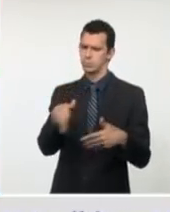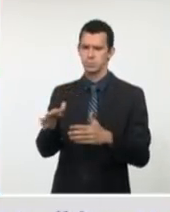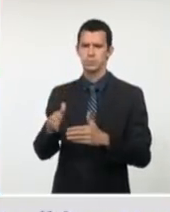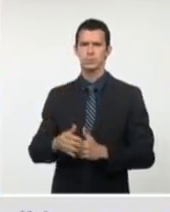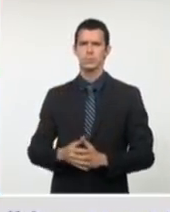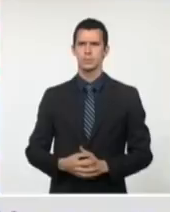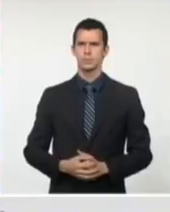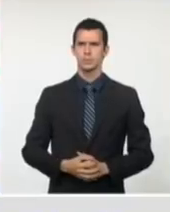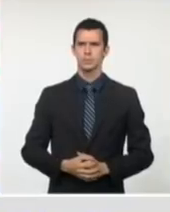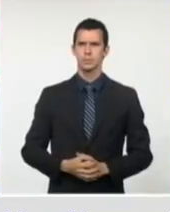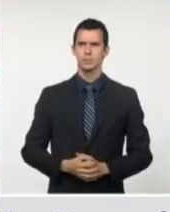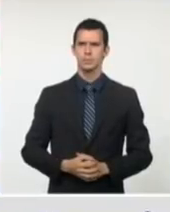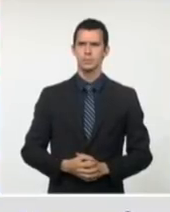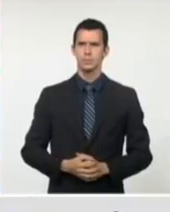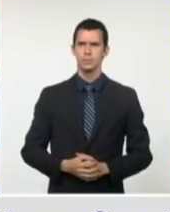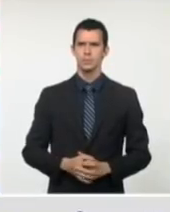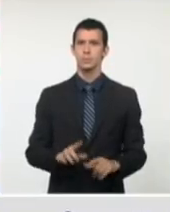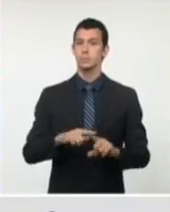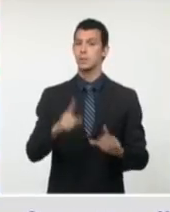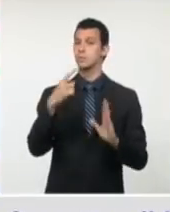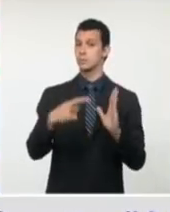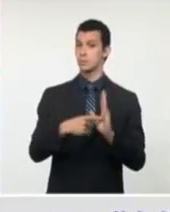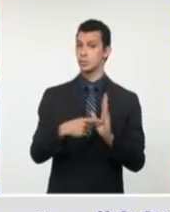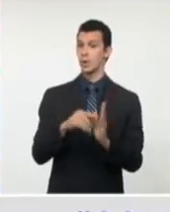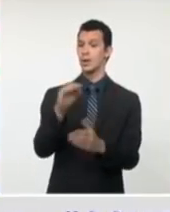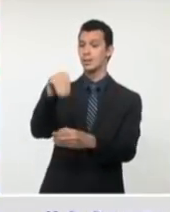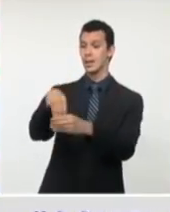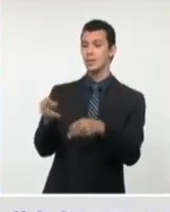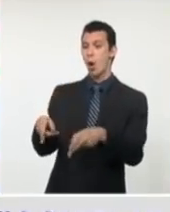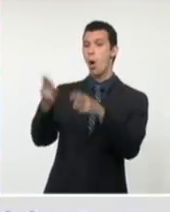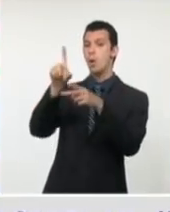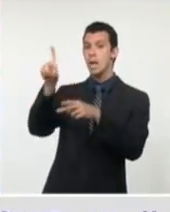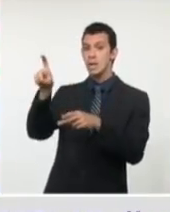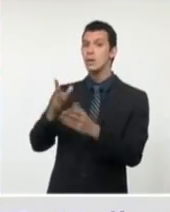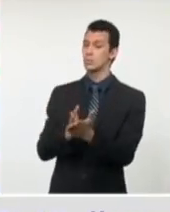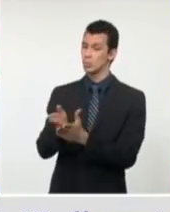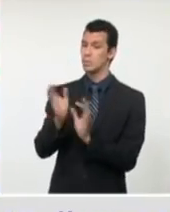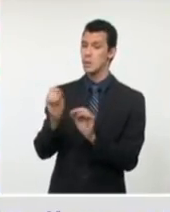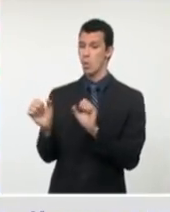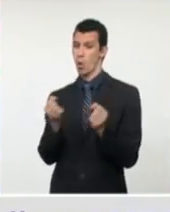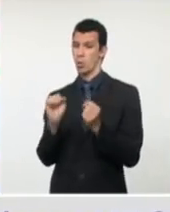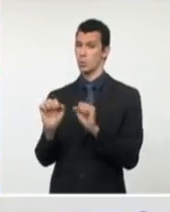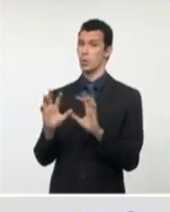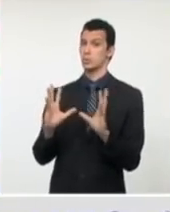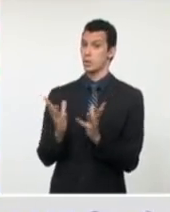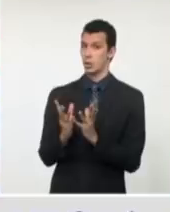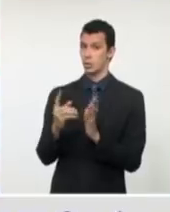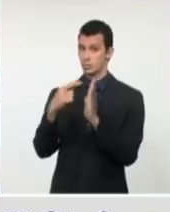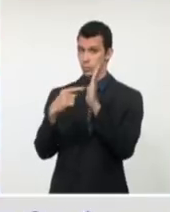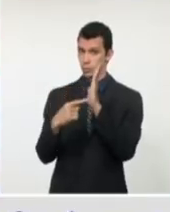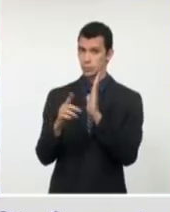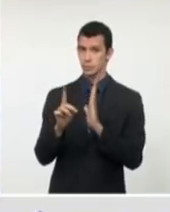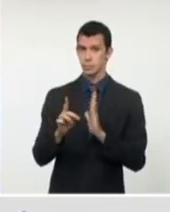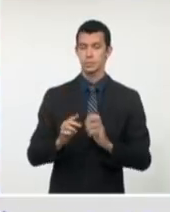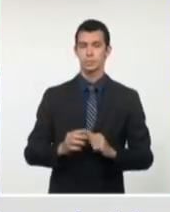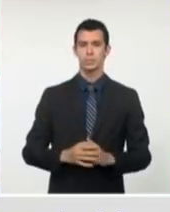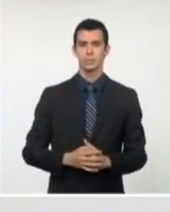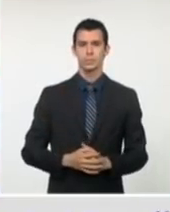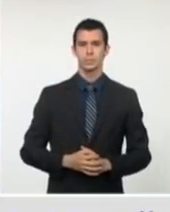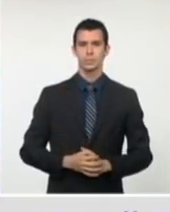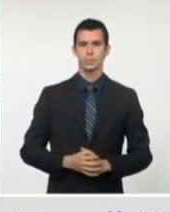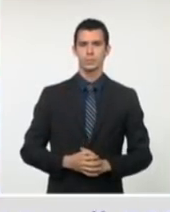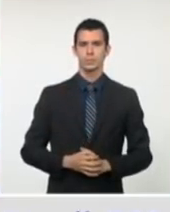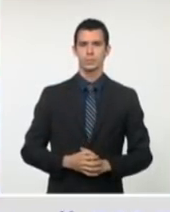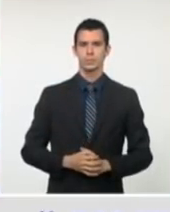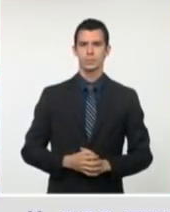protocolos de control sanitario internacional vigentes, los que yo acabo de explicar, incorporando las particularidades que